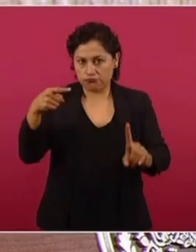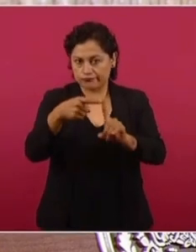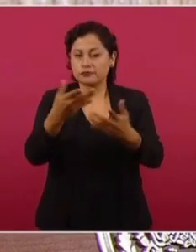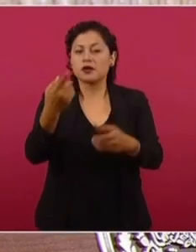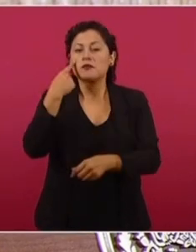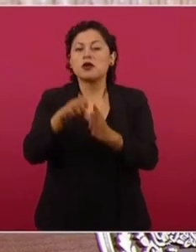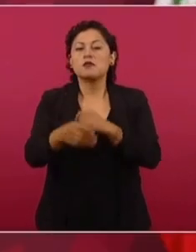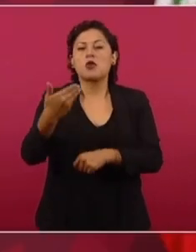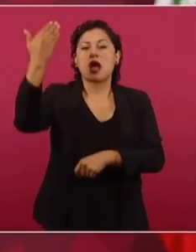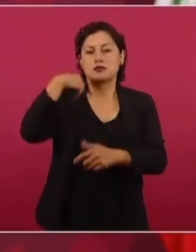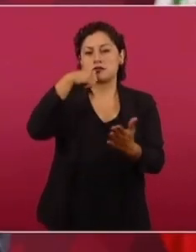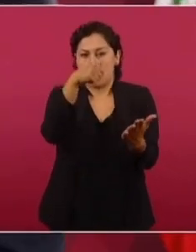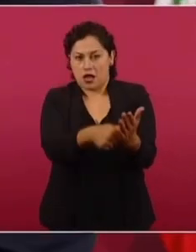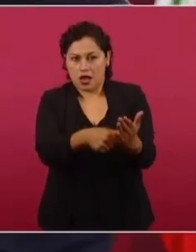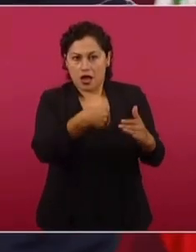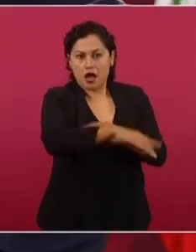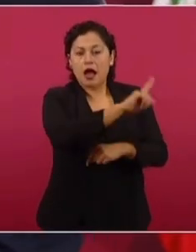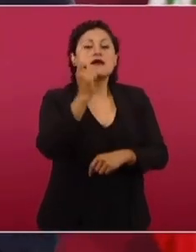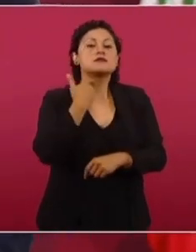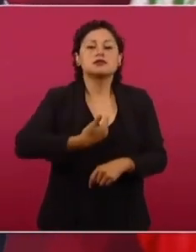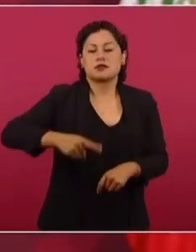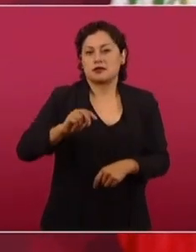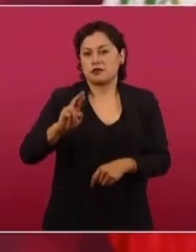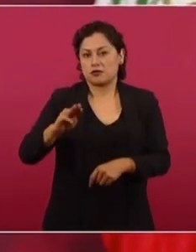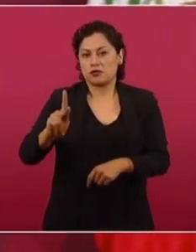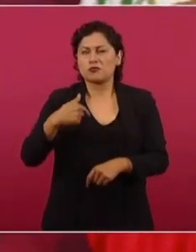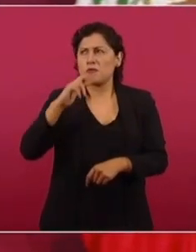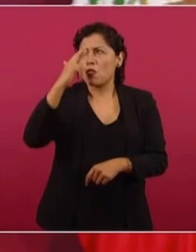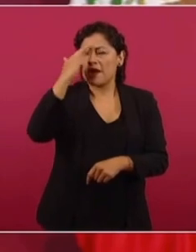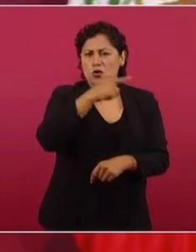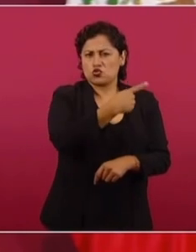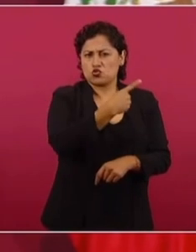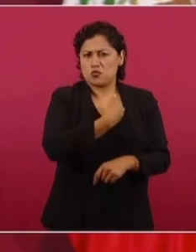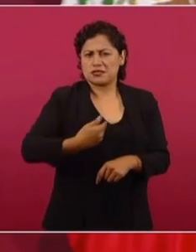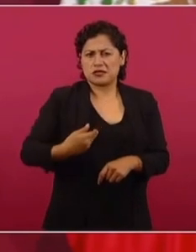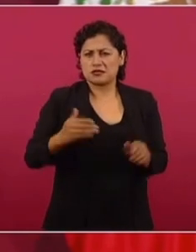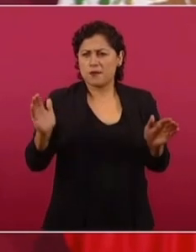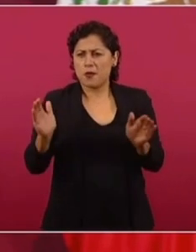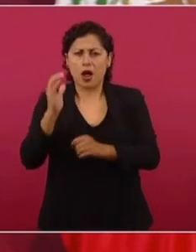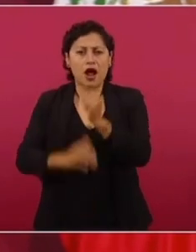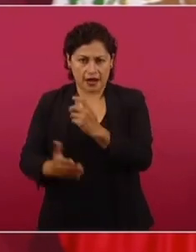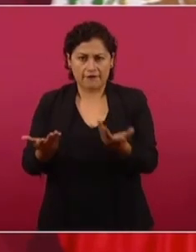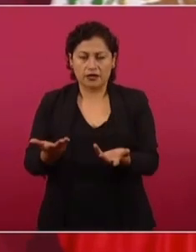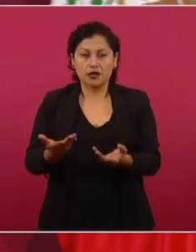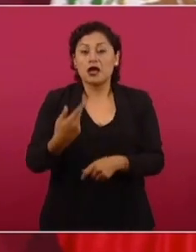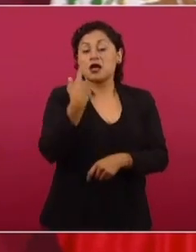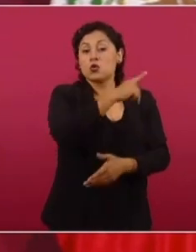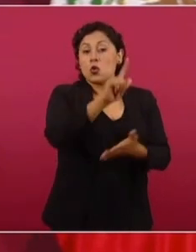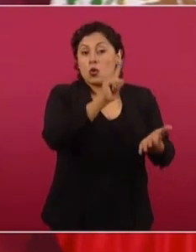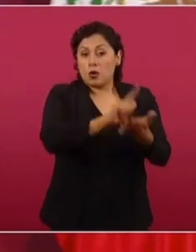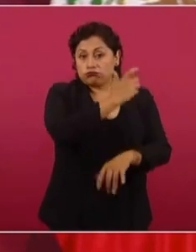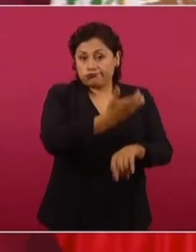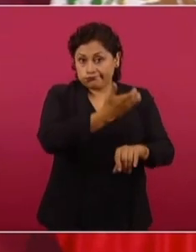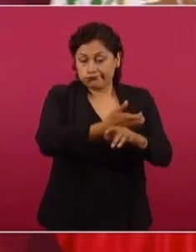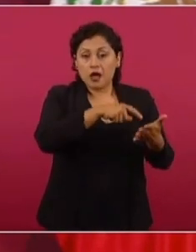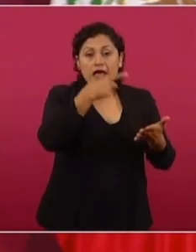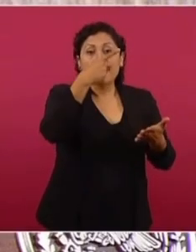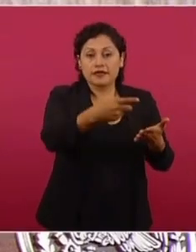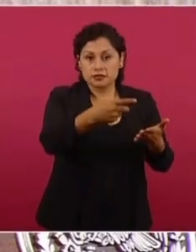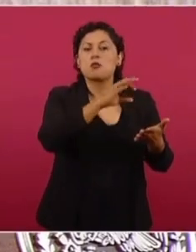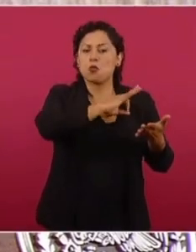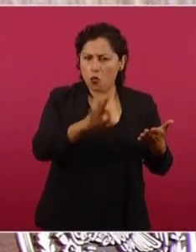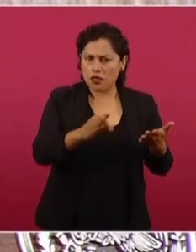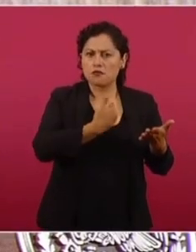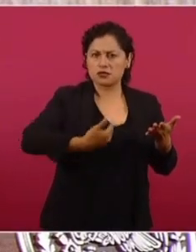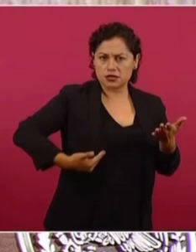recuerdo que él estaba por terminar su mandato y de conformidad con las leyes de Estados Unidos, tienen esa facultad